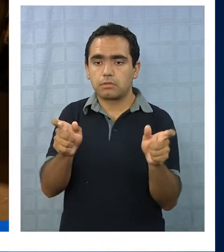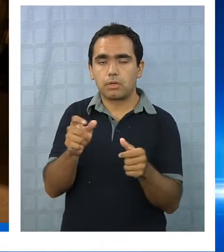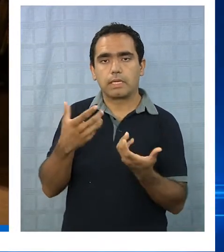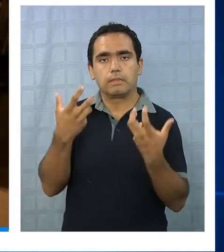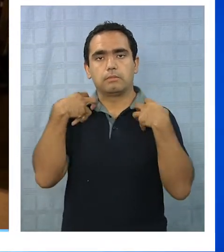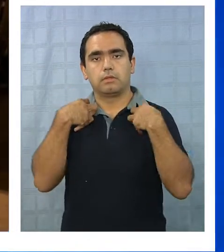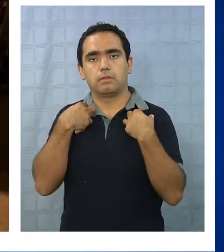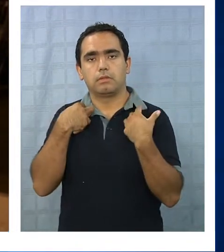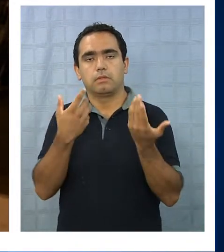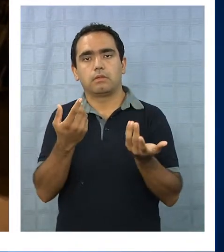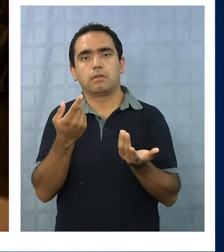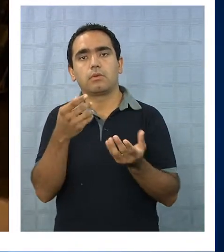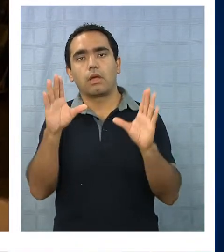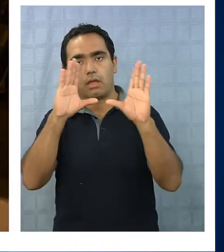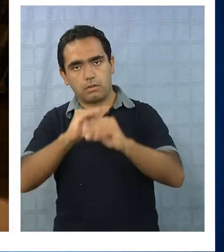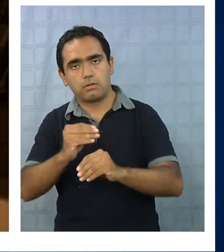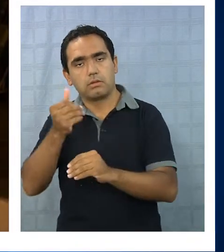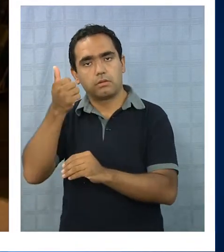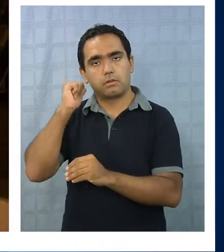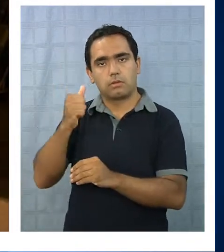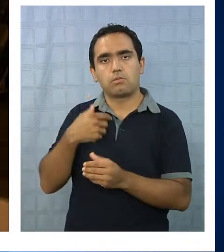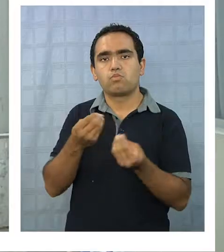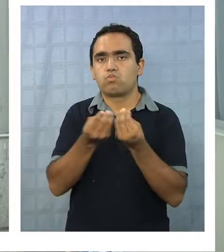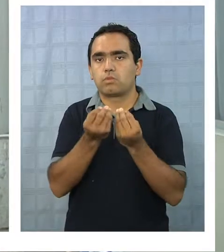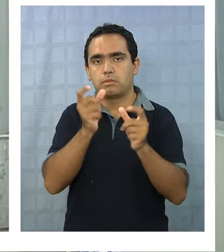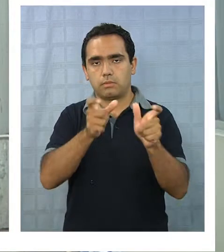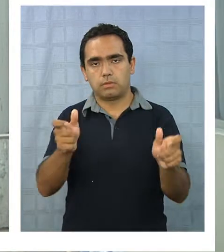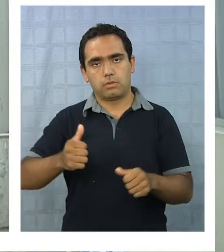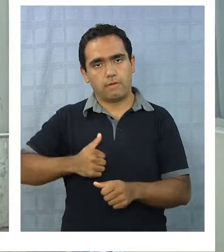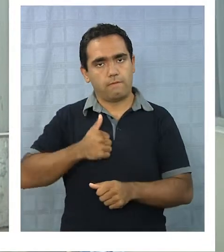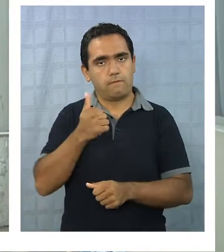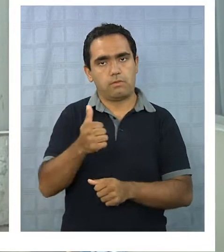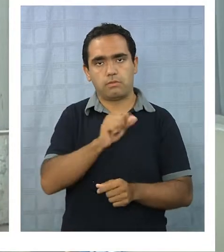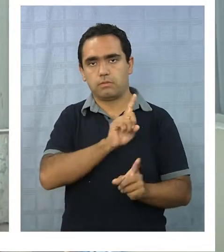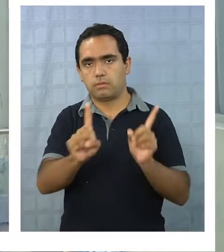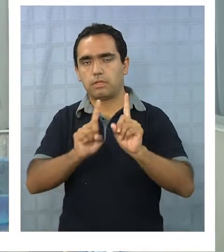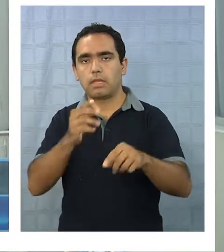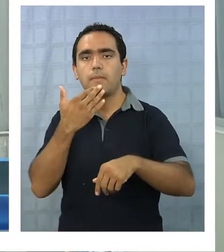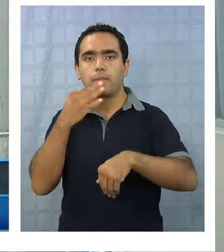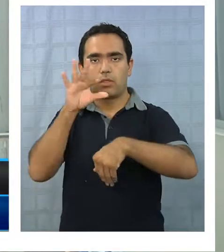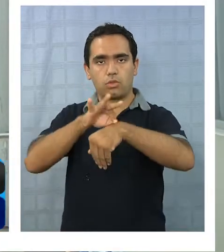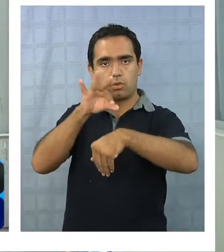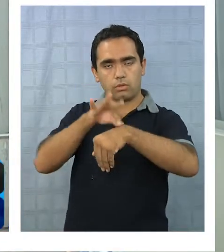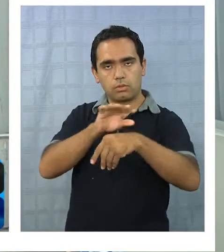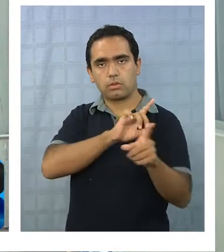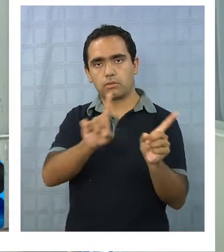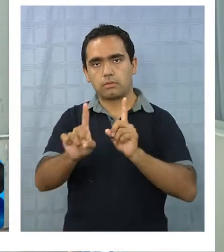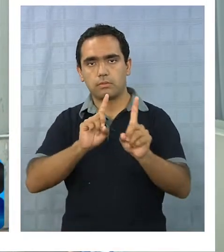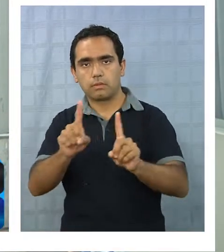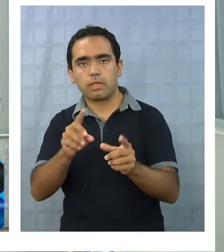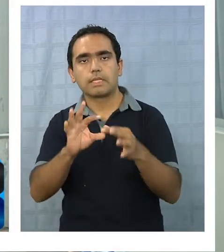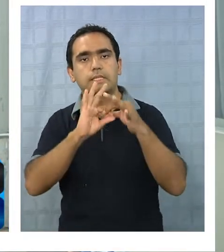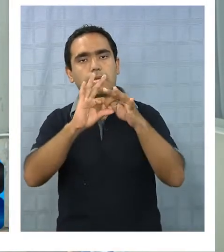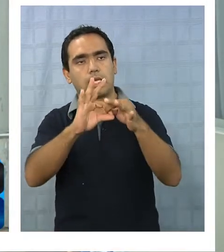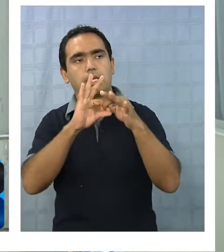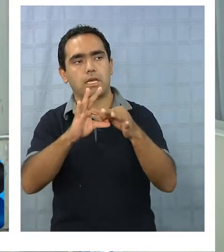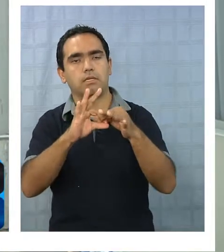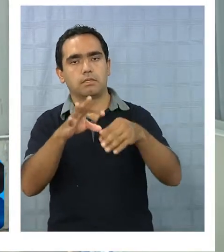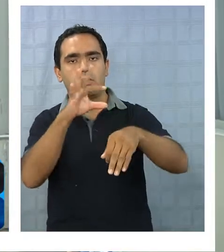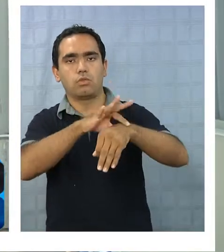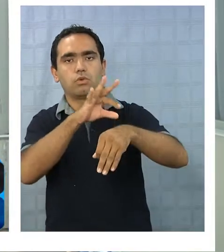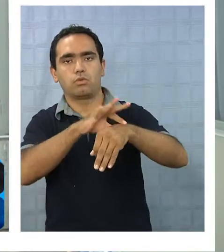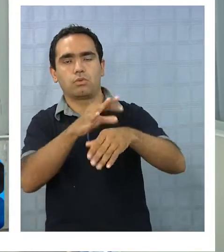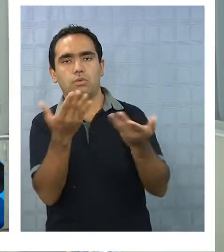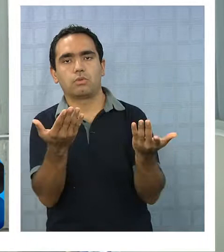ustedes se han dado cuenta anoche que llegaron muchos voluntarios, fueron muchos también los médicos que asistieron, así que le agradezco de antemano a todos